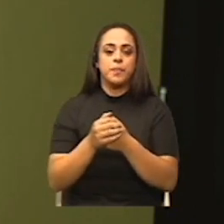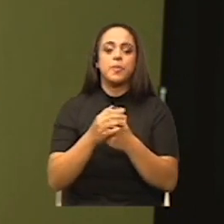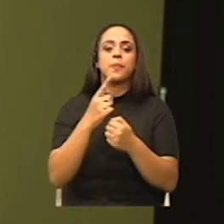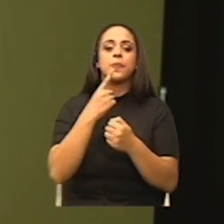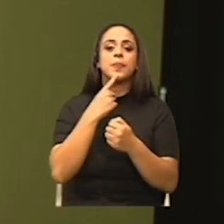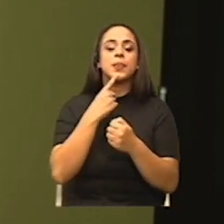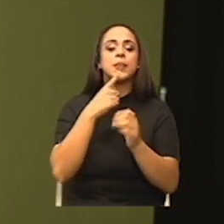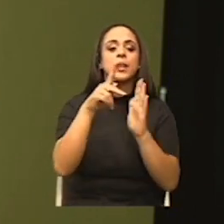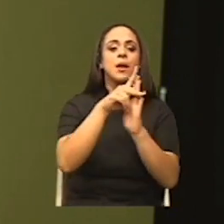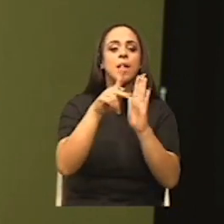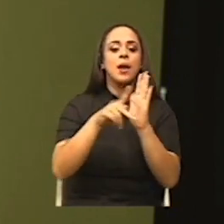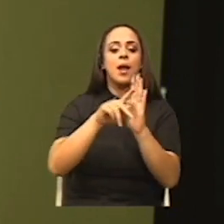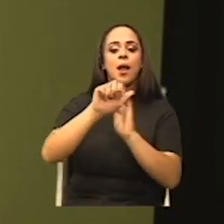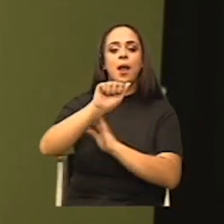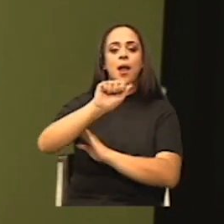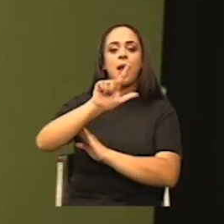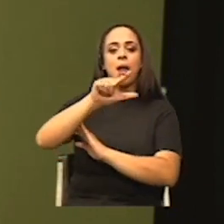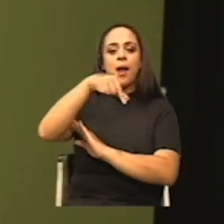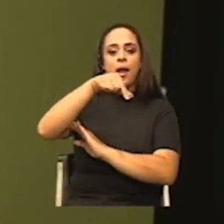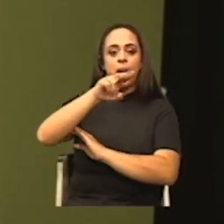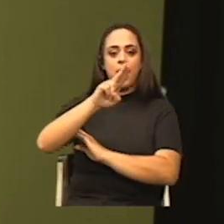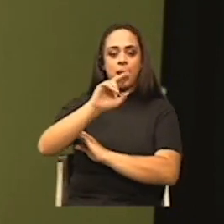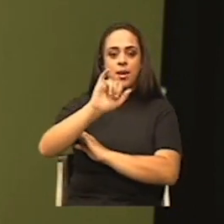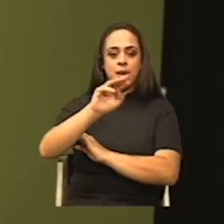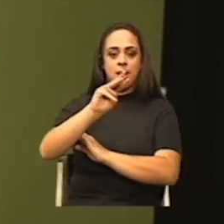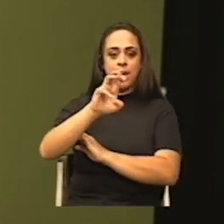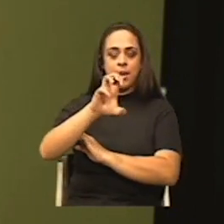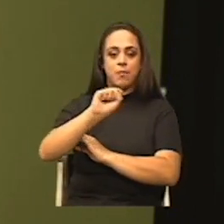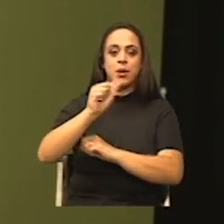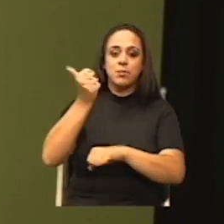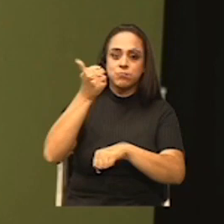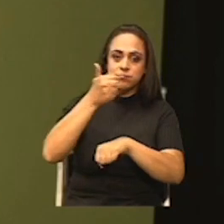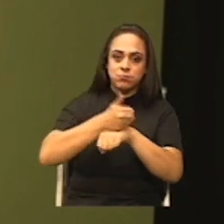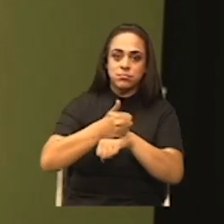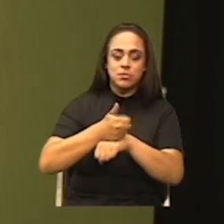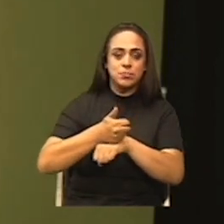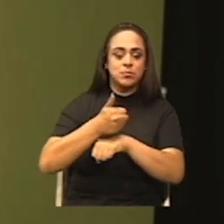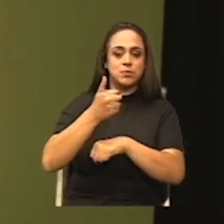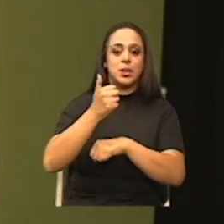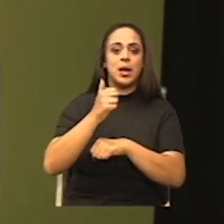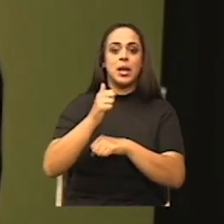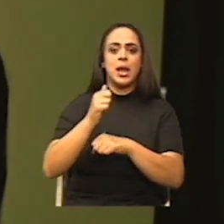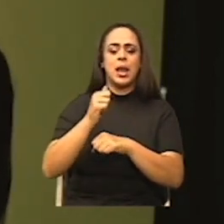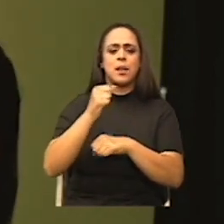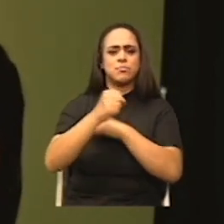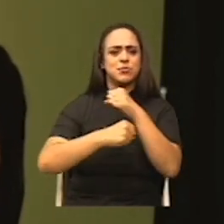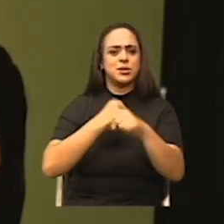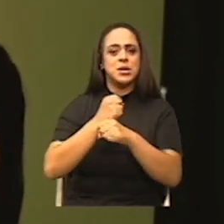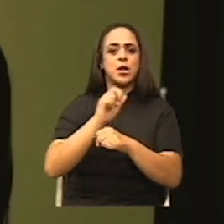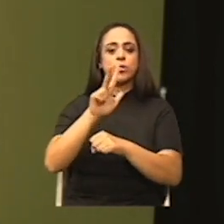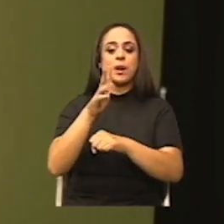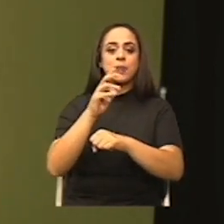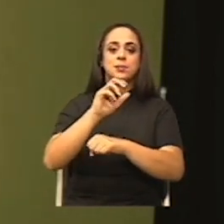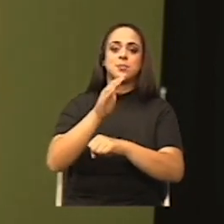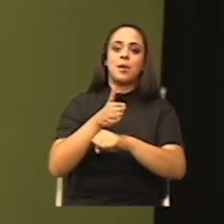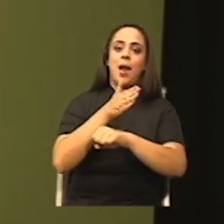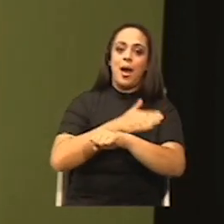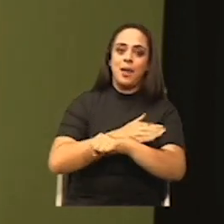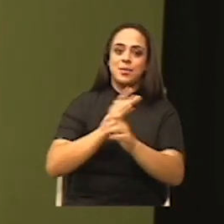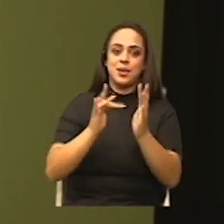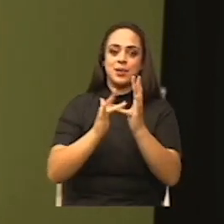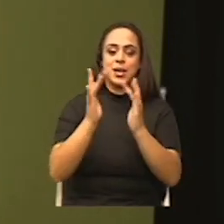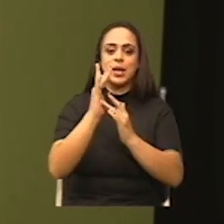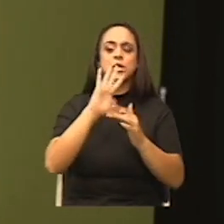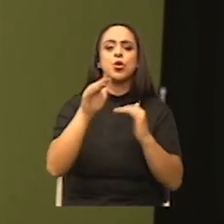Arquímedes que se estableció en el siglo III a.C. Que todo cuerpo sumergido, parcial